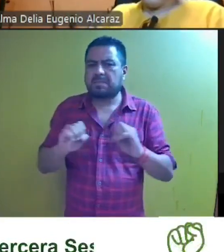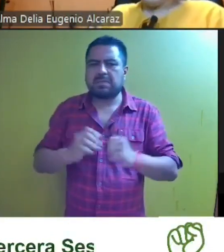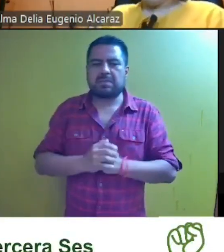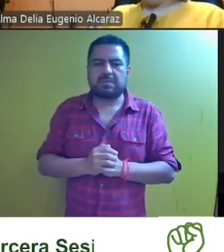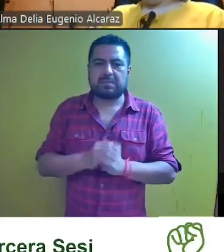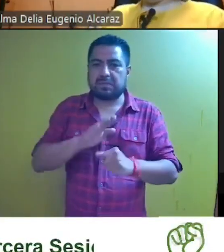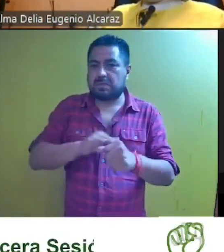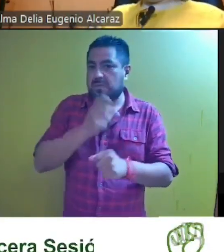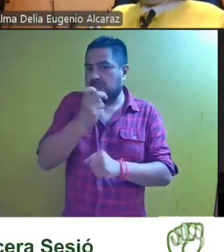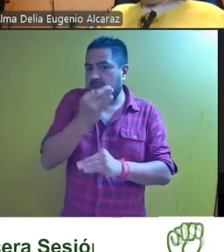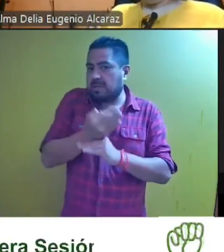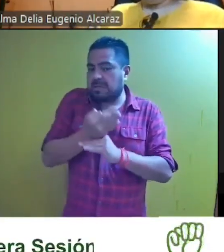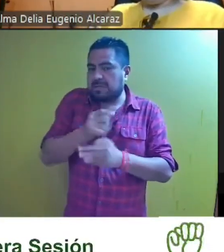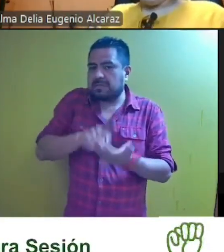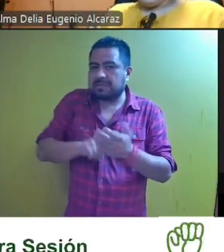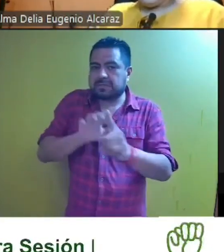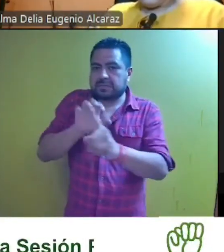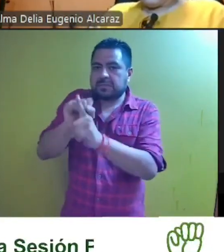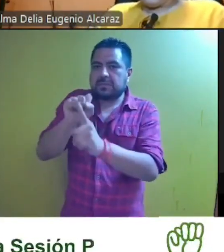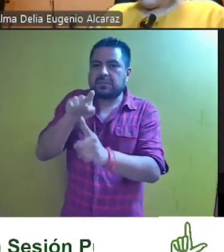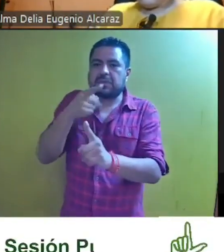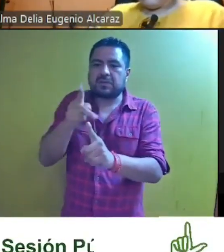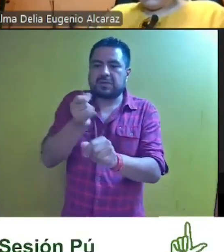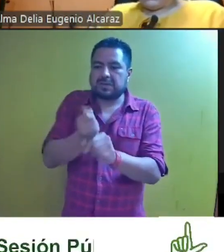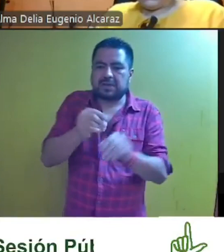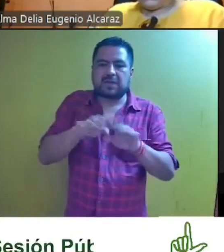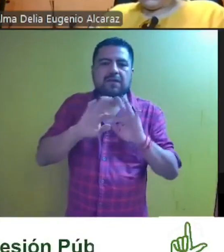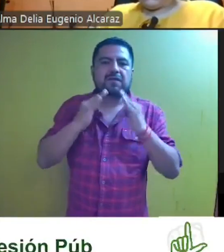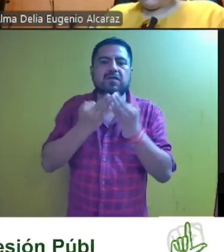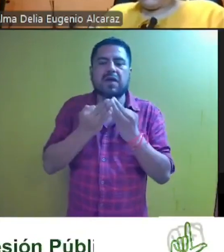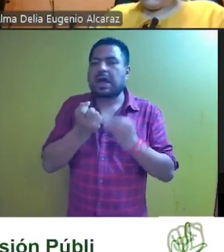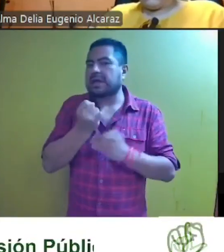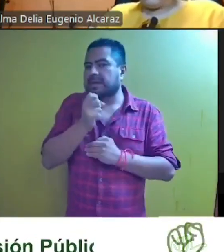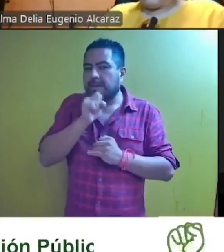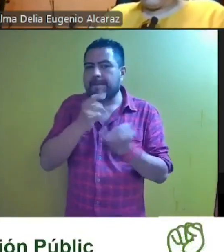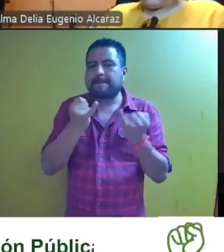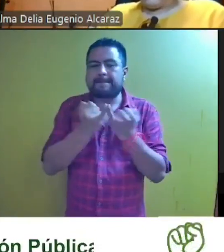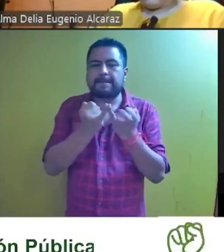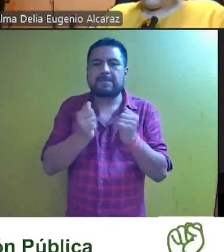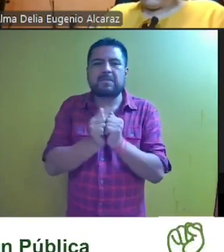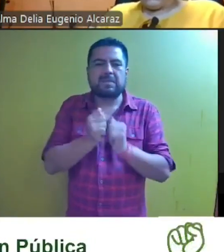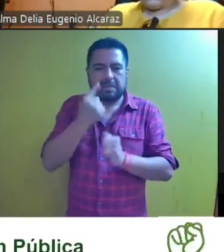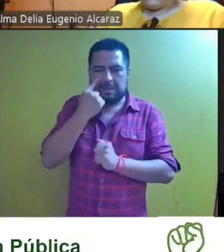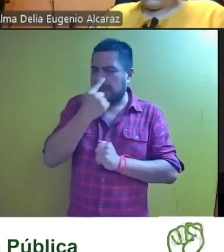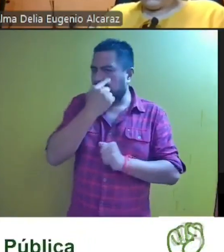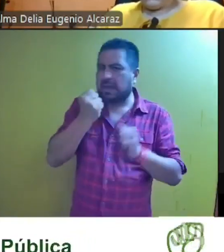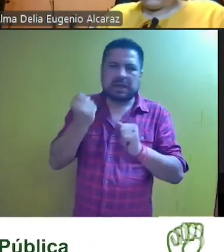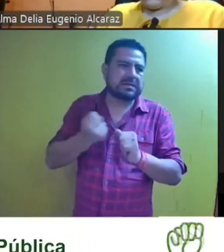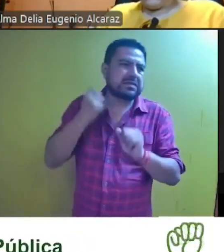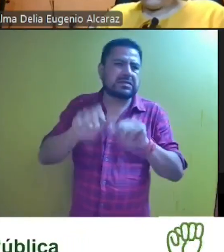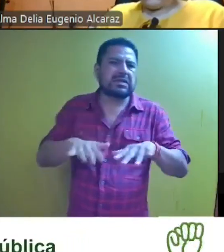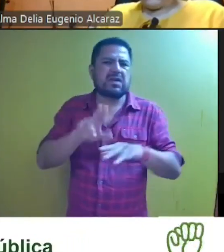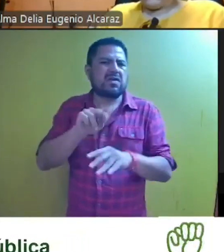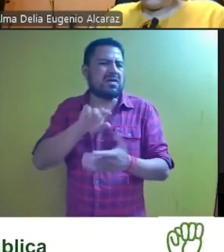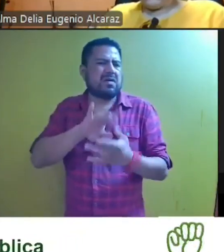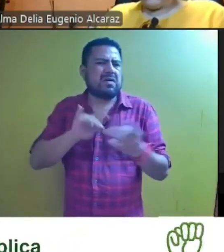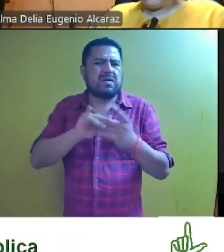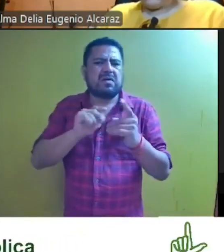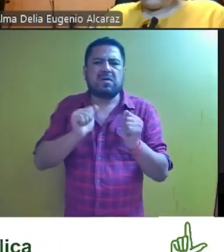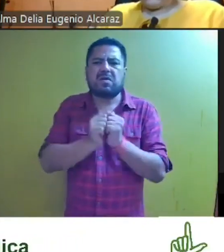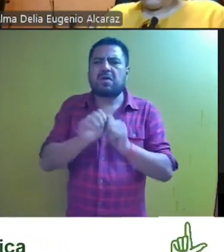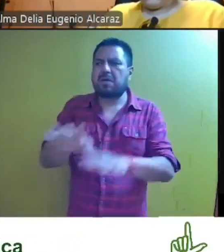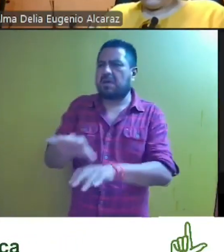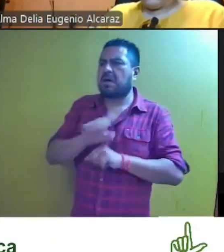por lo que objeta en cuanto al alcance de su contenido y forma asimismo que el hecho de presidir dicha asamblea no implica que necesariamente haya